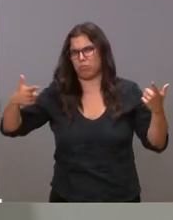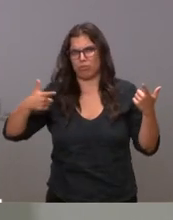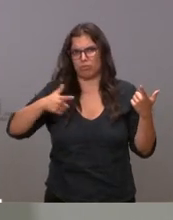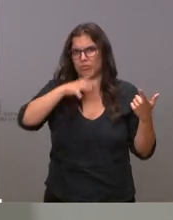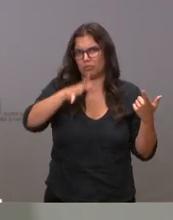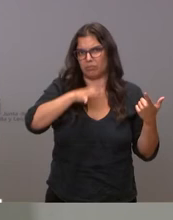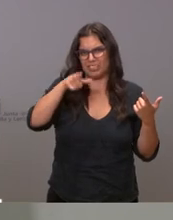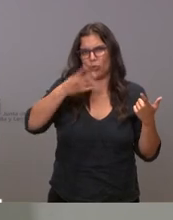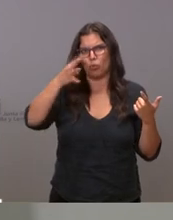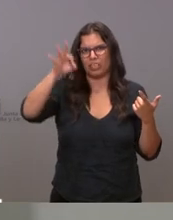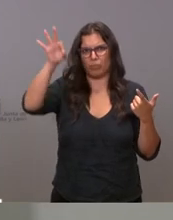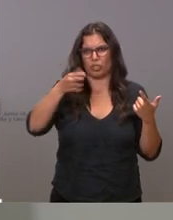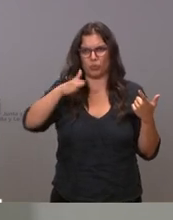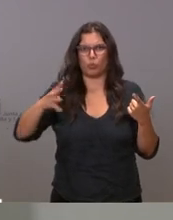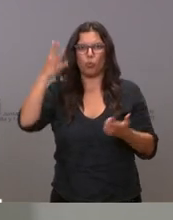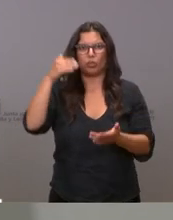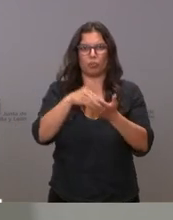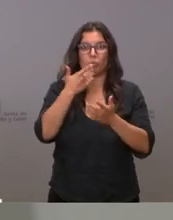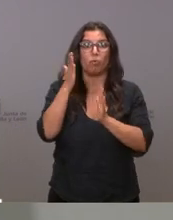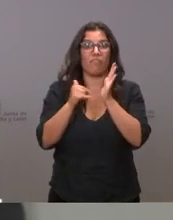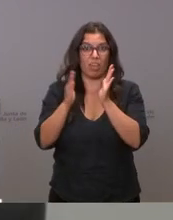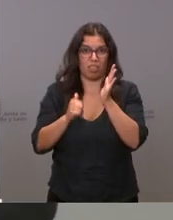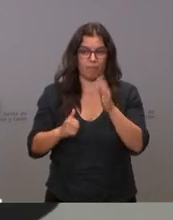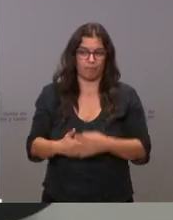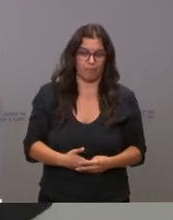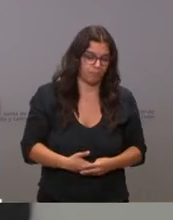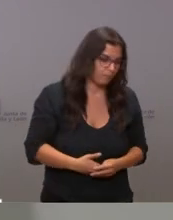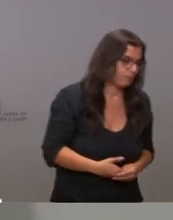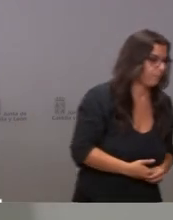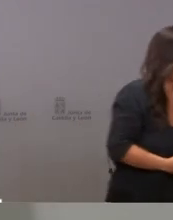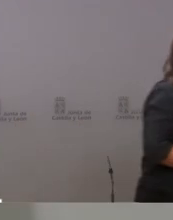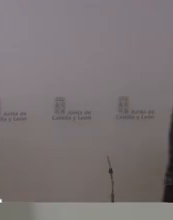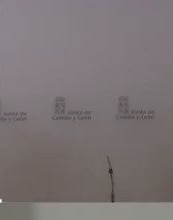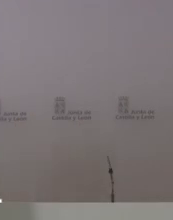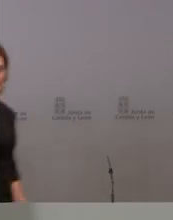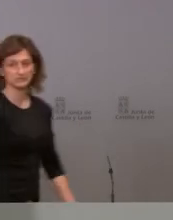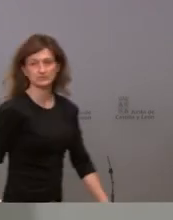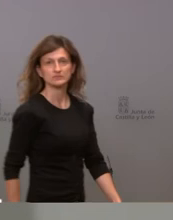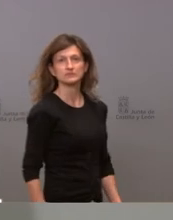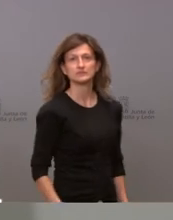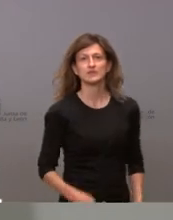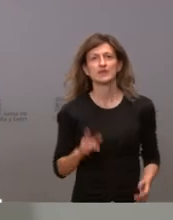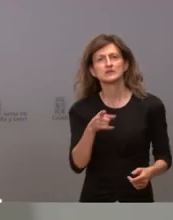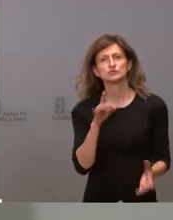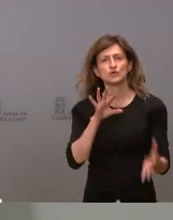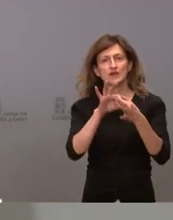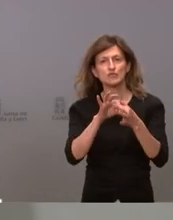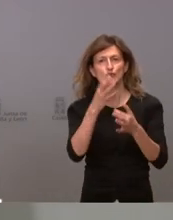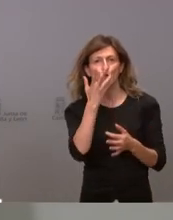el 40% y 4.000 fallecidos como Valencia esto tiene que ver con el color político de que gobierna pues no parece